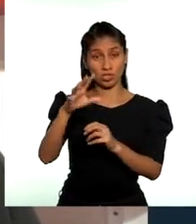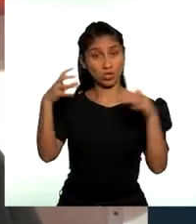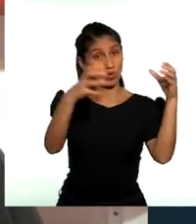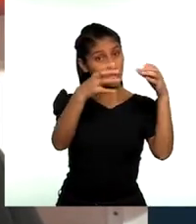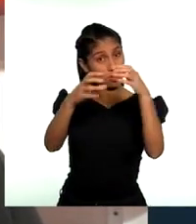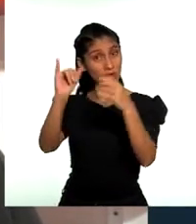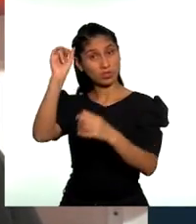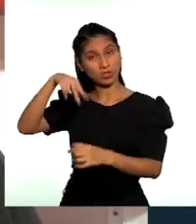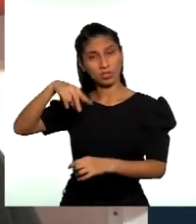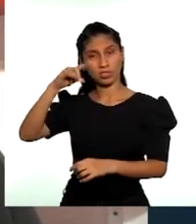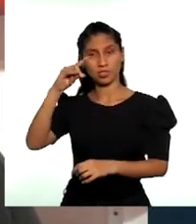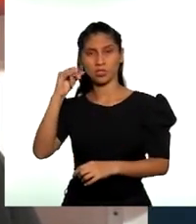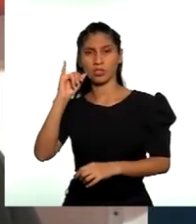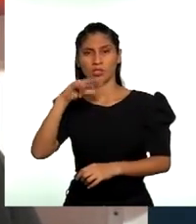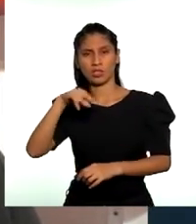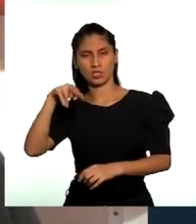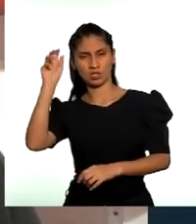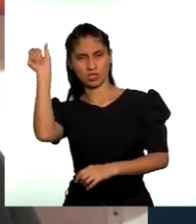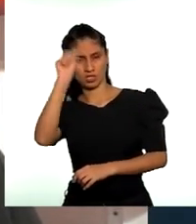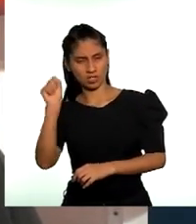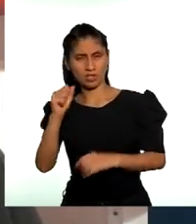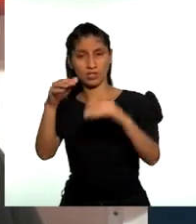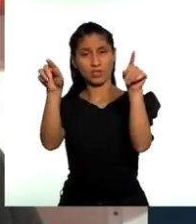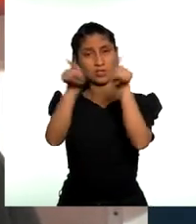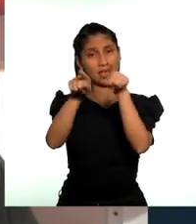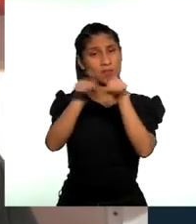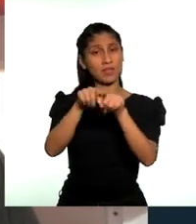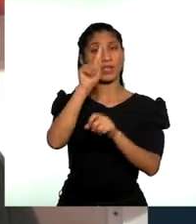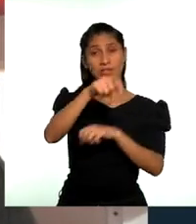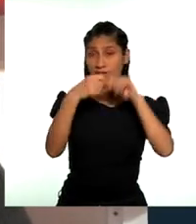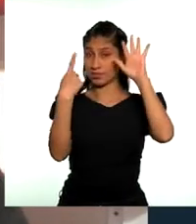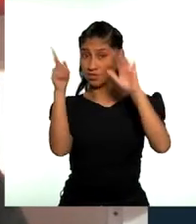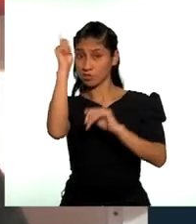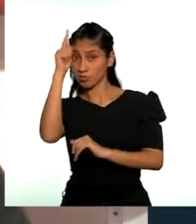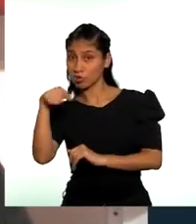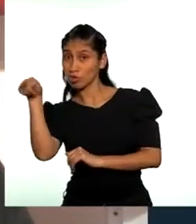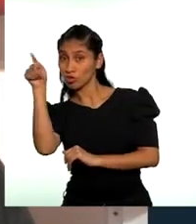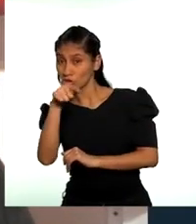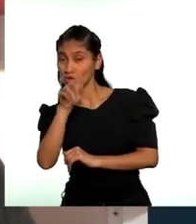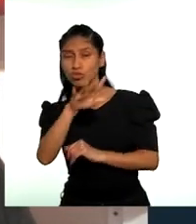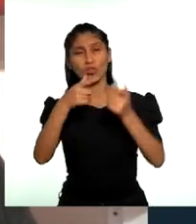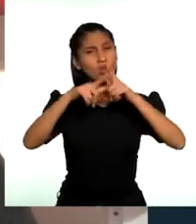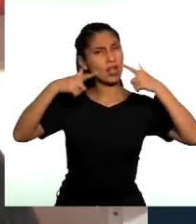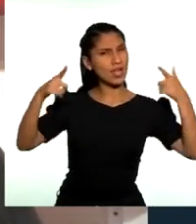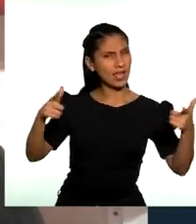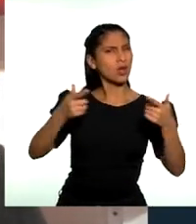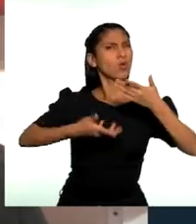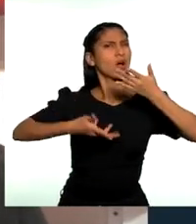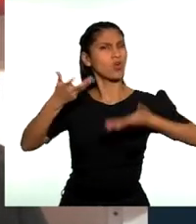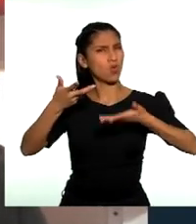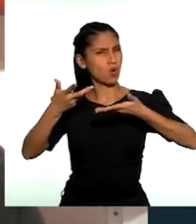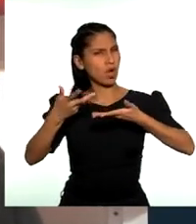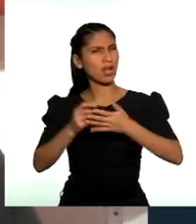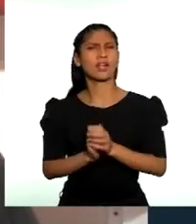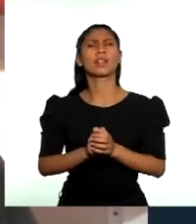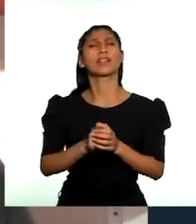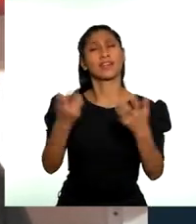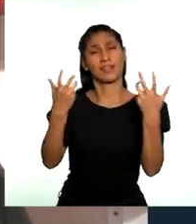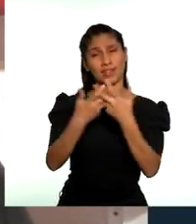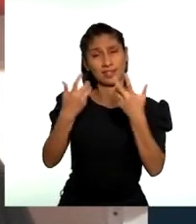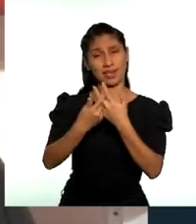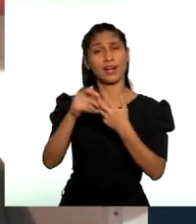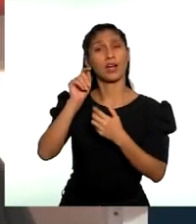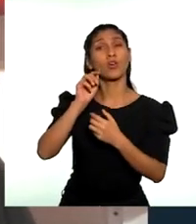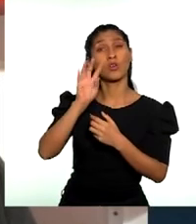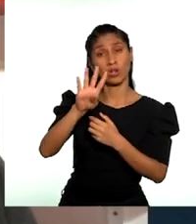Adicionalmente, el 16% de la población nacional tiene como lengua materna una de las 48 lenguas indígenas que hay en el